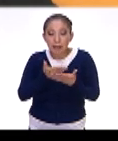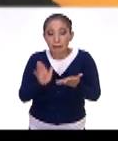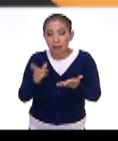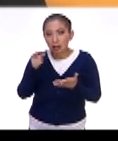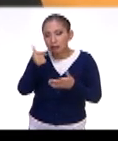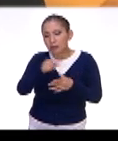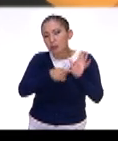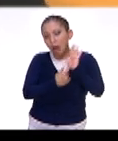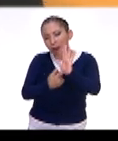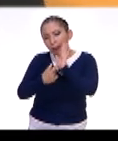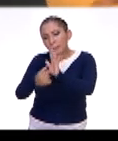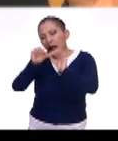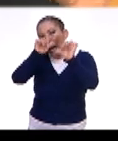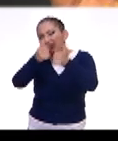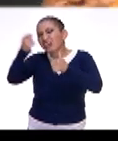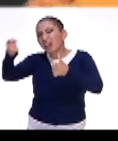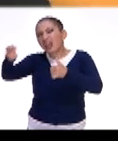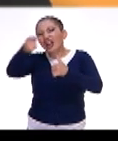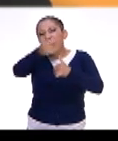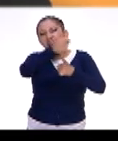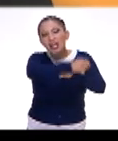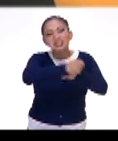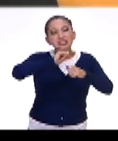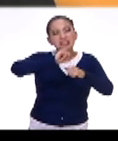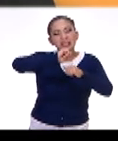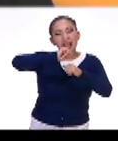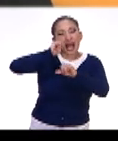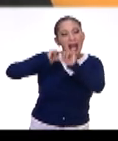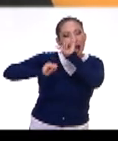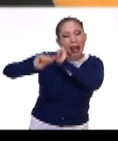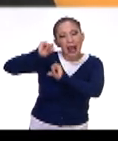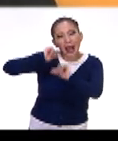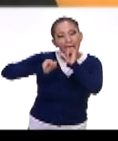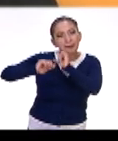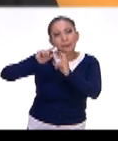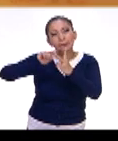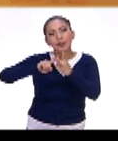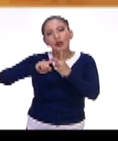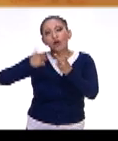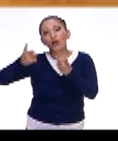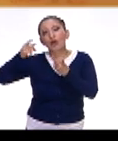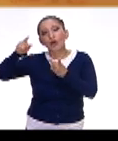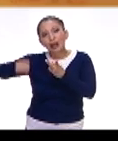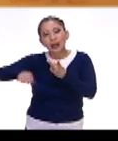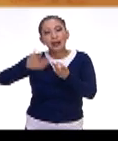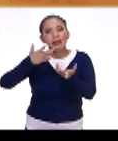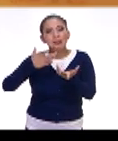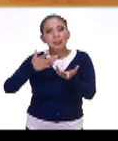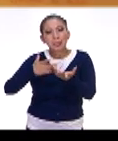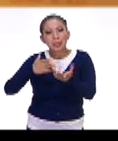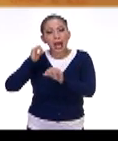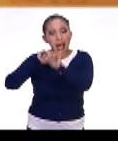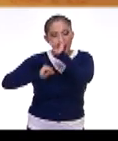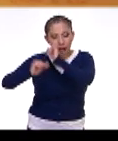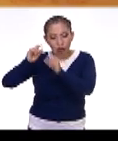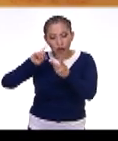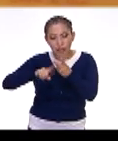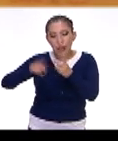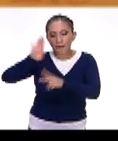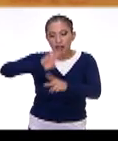es, así vamos mostrando a través del arte, de la arqueología y Son artes plásticas, arqueología,